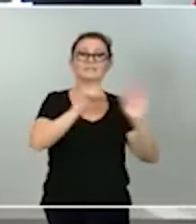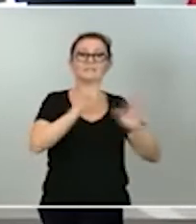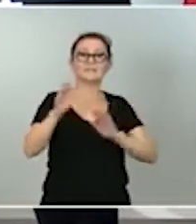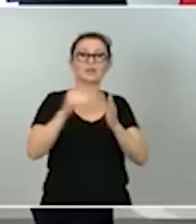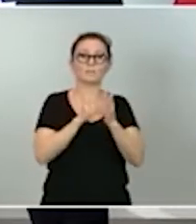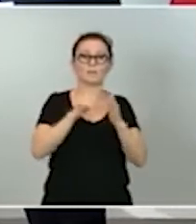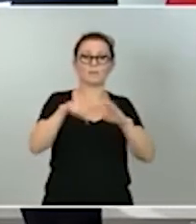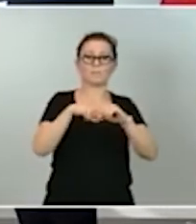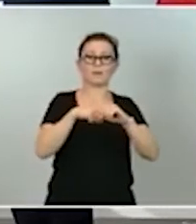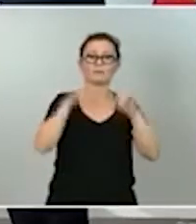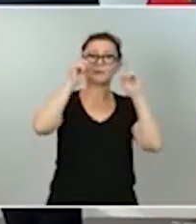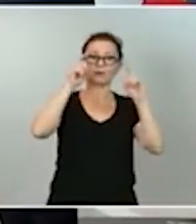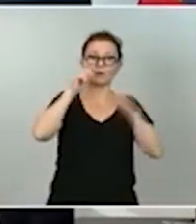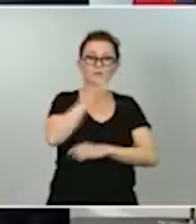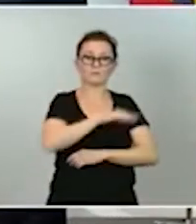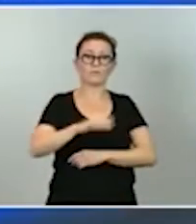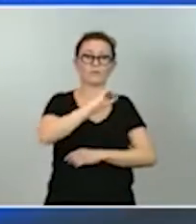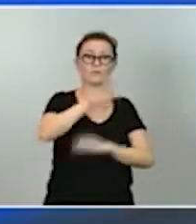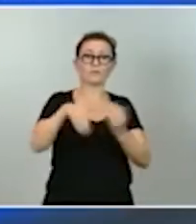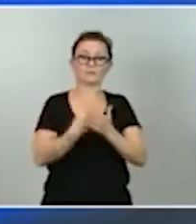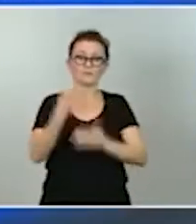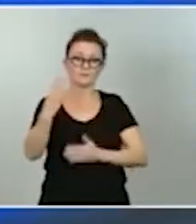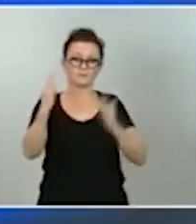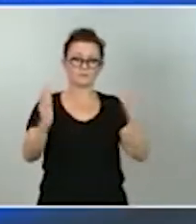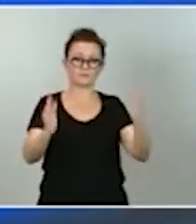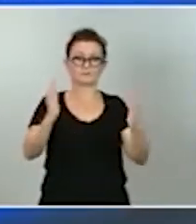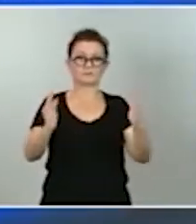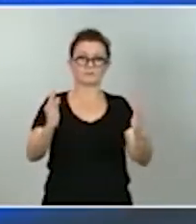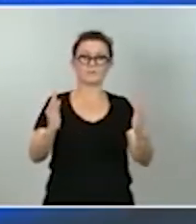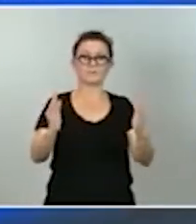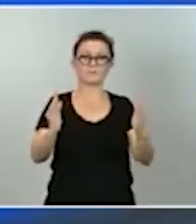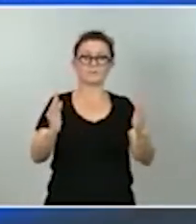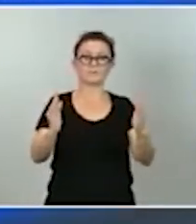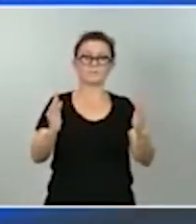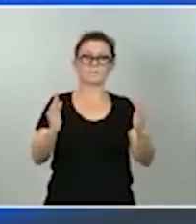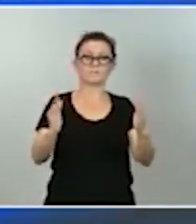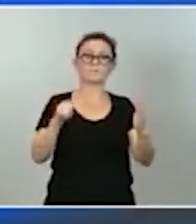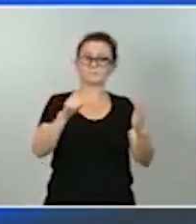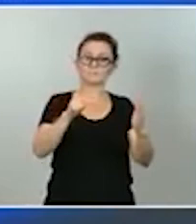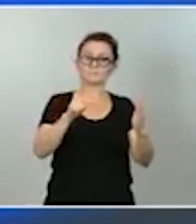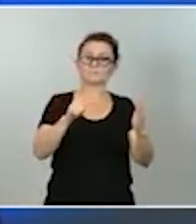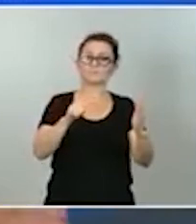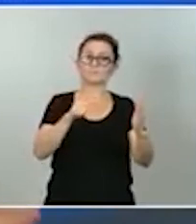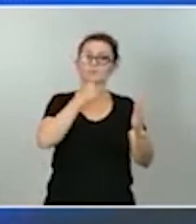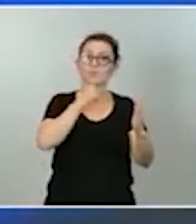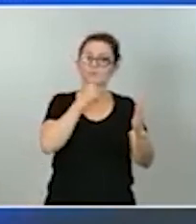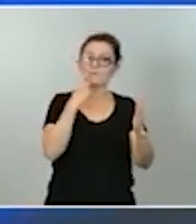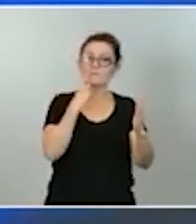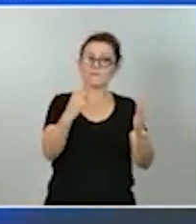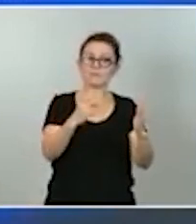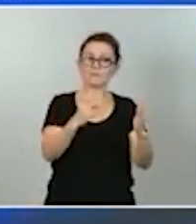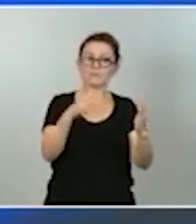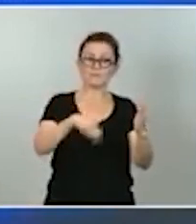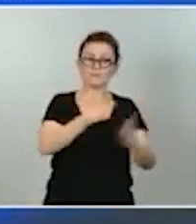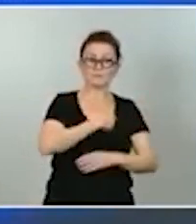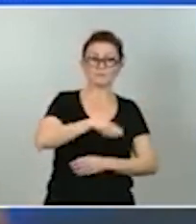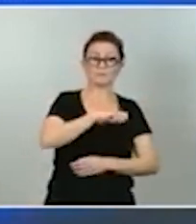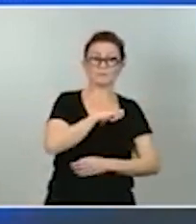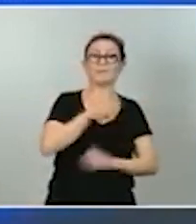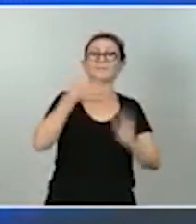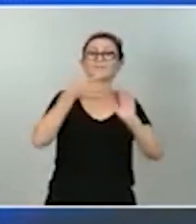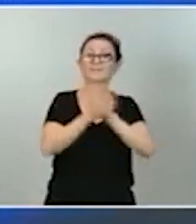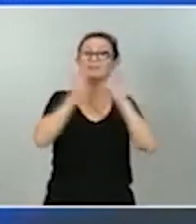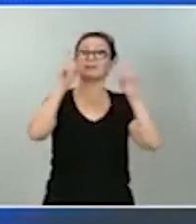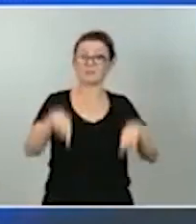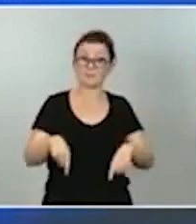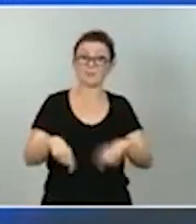de educación infantil de 0 a 3 años que es una de las asignaturas pendientes en nuestro país que es sinónimo también de pobreza infantil y que es